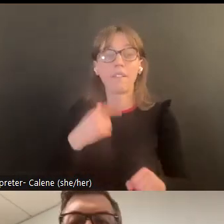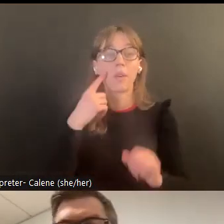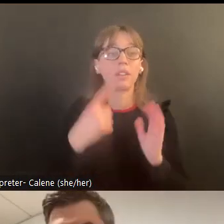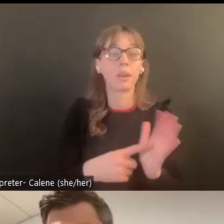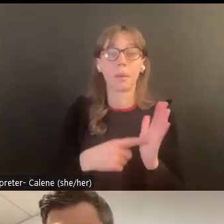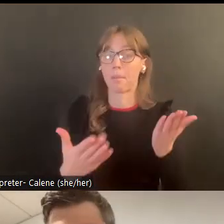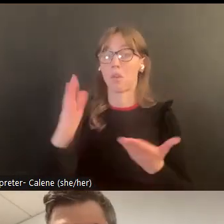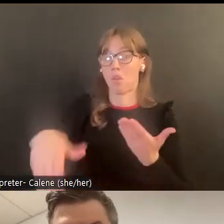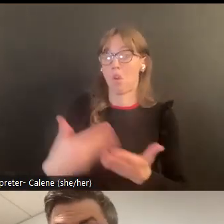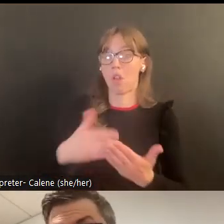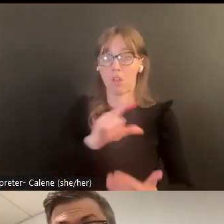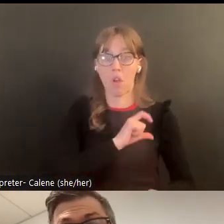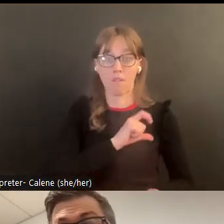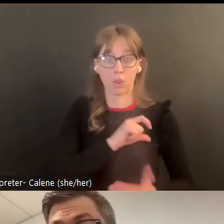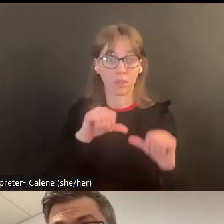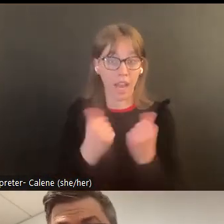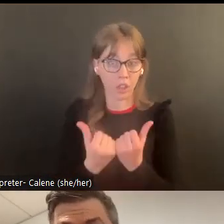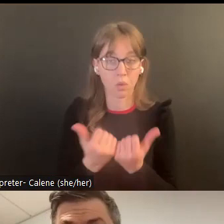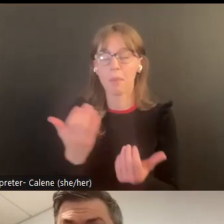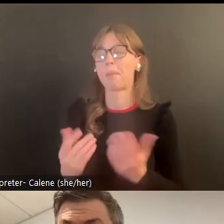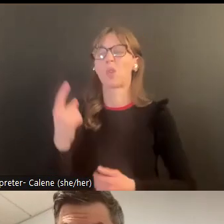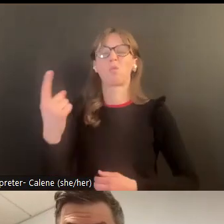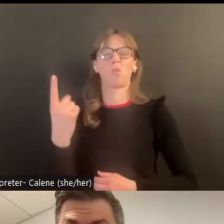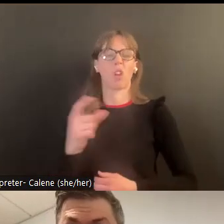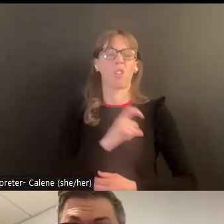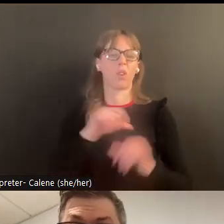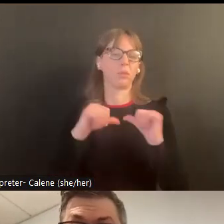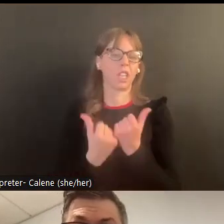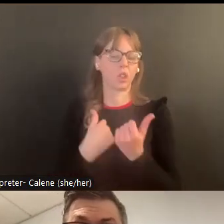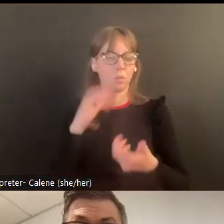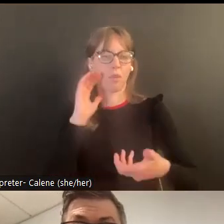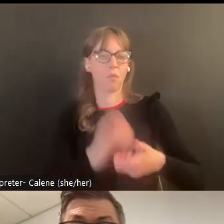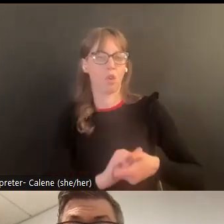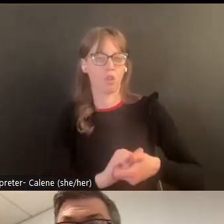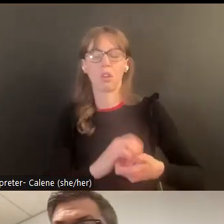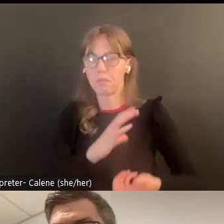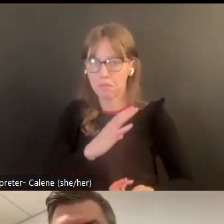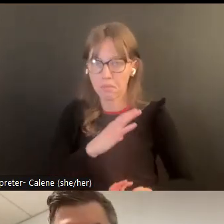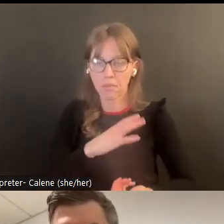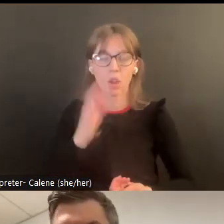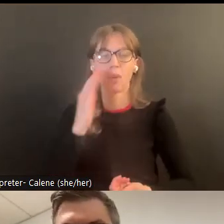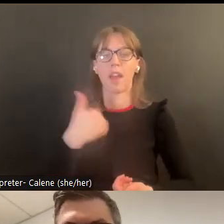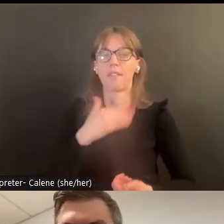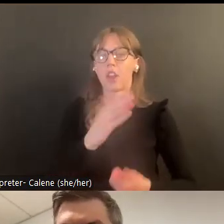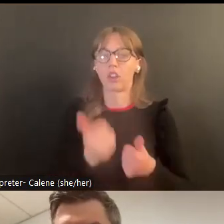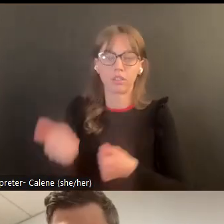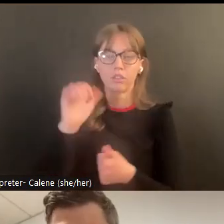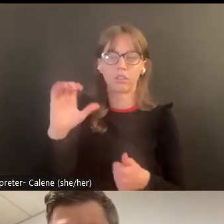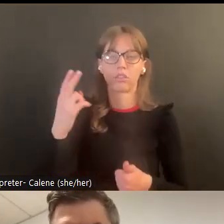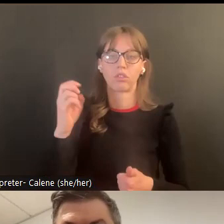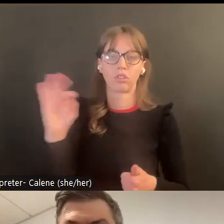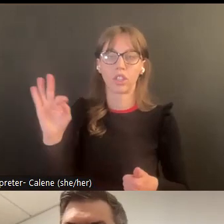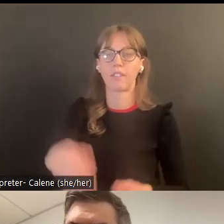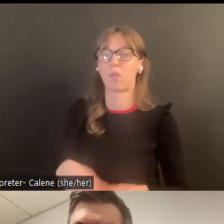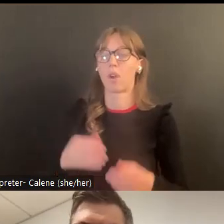un memorándum de entendimiento que se va a firmar y sería como coordinador como yo si es solamente quizás una y yo estoy en los socios con